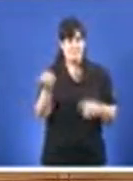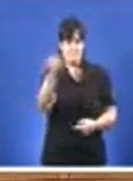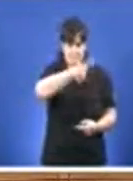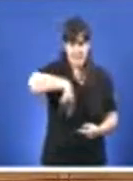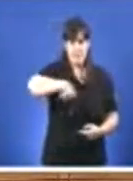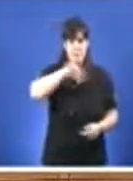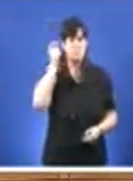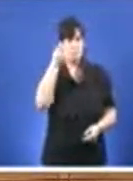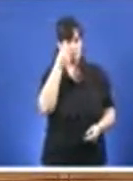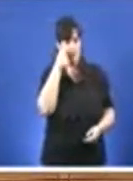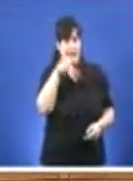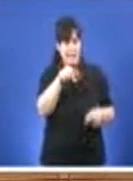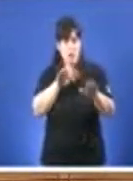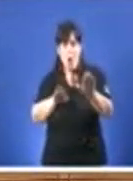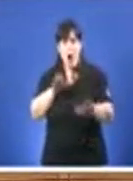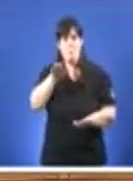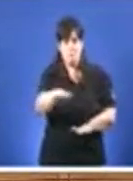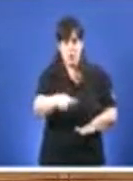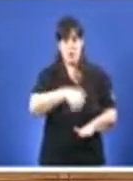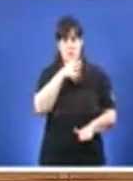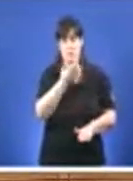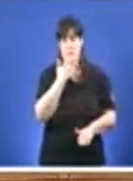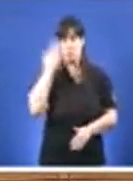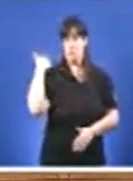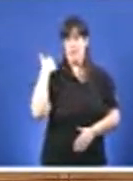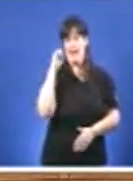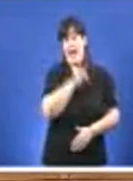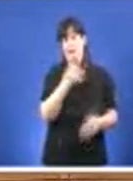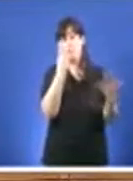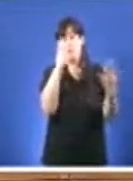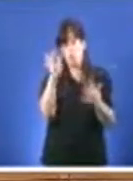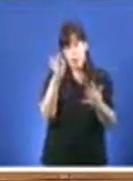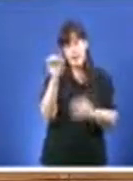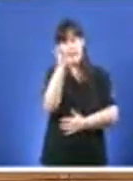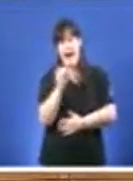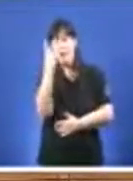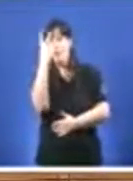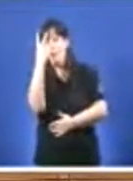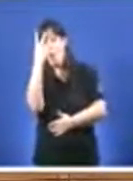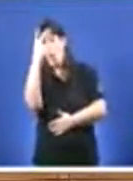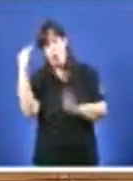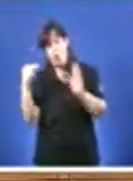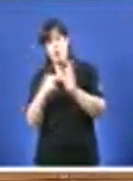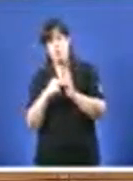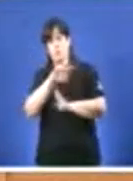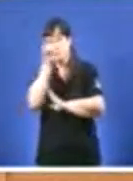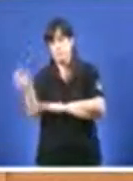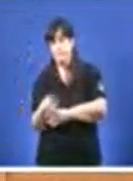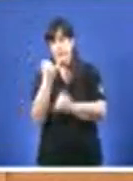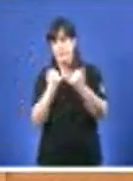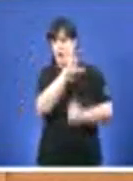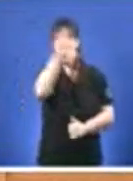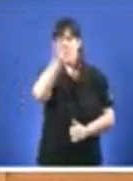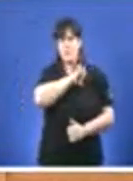Porque cousas que ocorrían na década dos 90, na década dos 2000, cousas que están ocorriendo en algúnas comunidades autónomas,